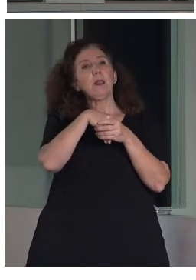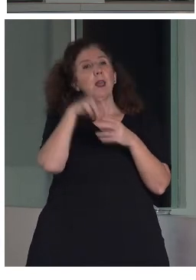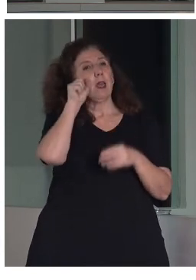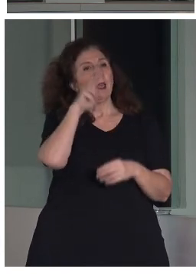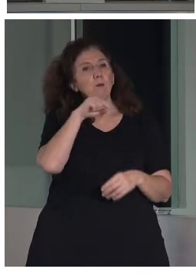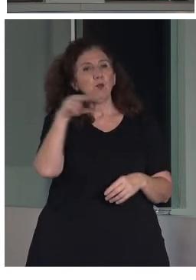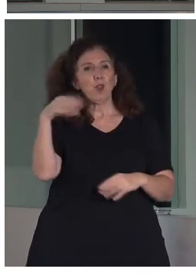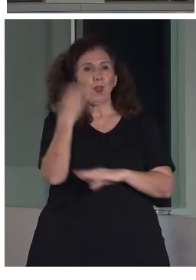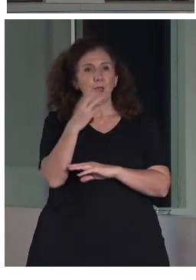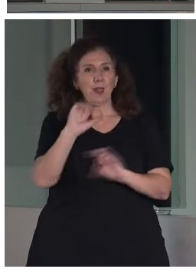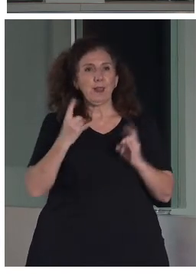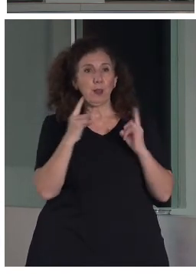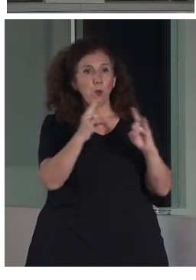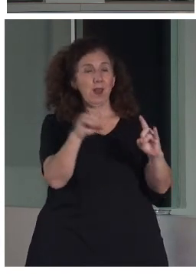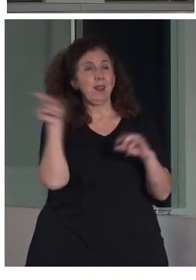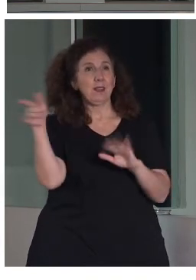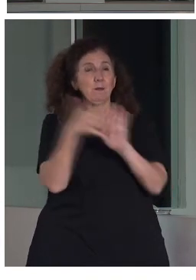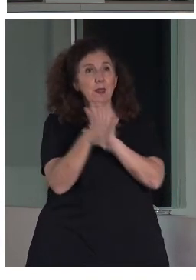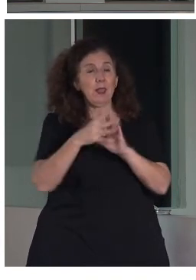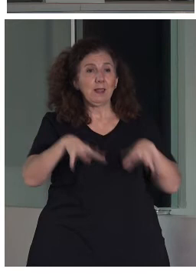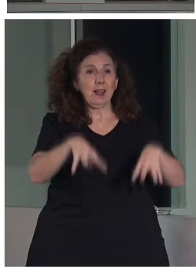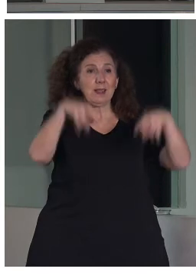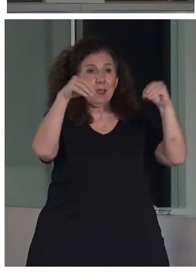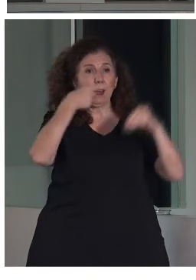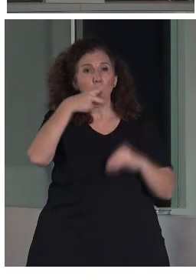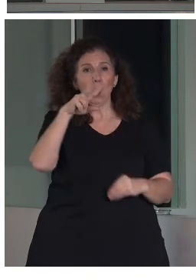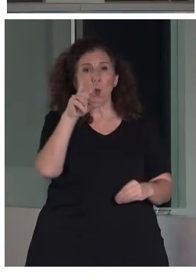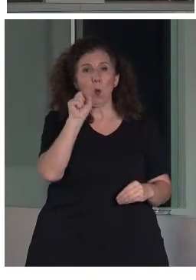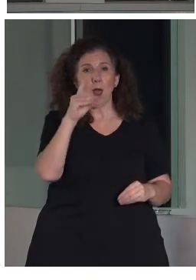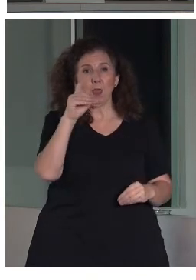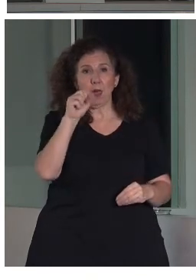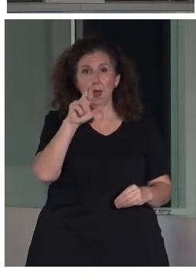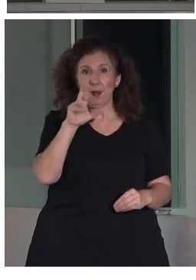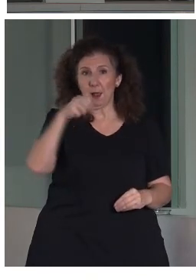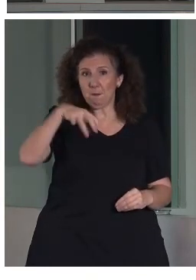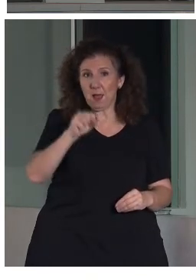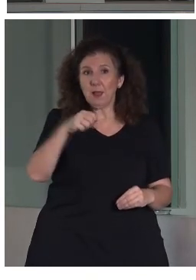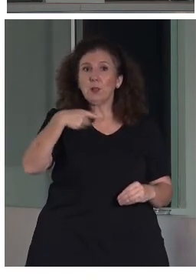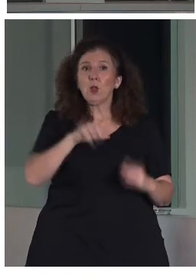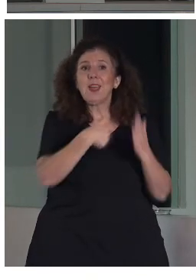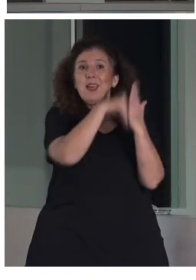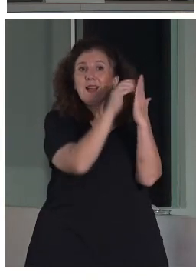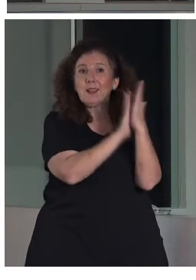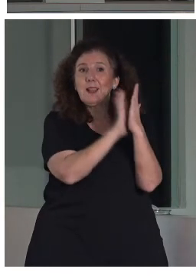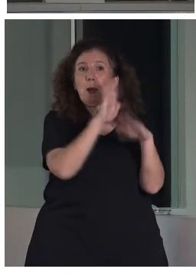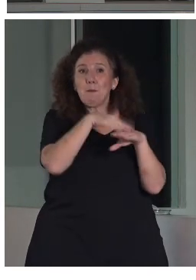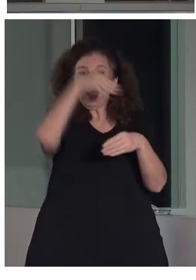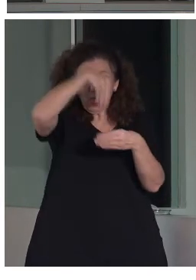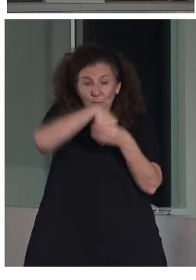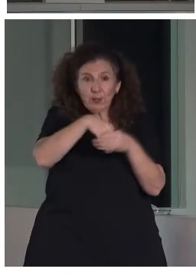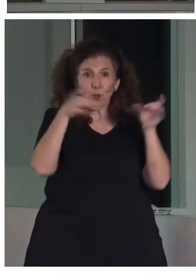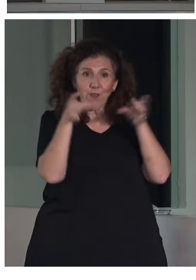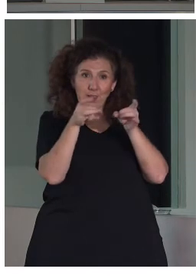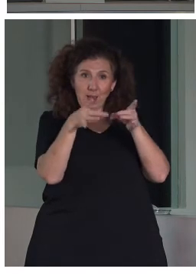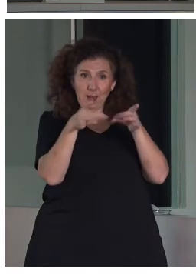sobre el Parque Nacional de la Sierra de Guadarrama. Y entonces, las cartelas de las vitrinas se hicieron, pues tienen su versión por supuesto ordinaria,